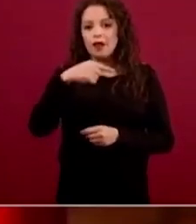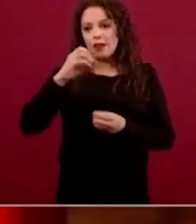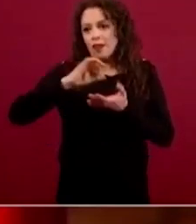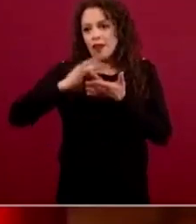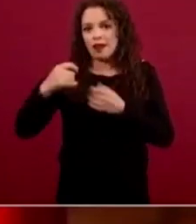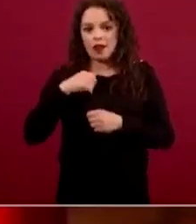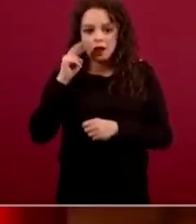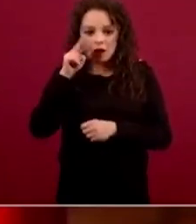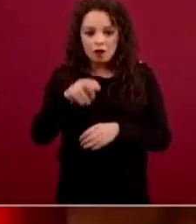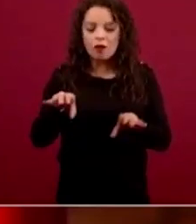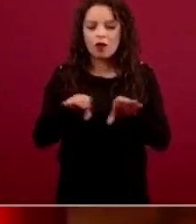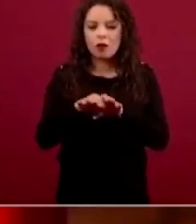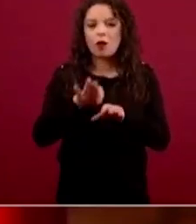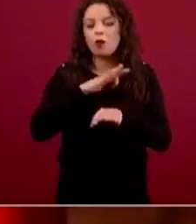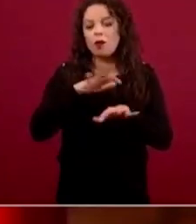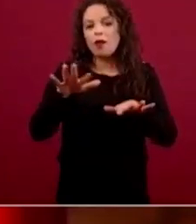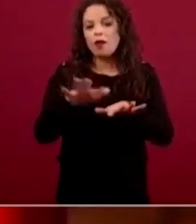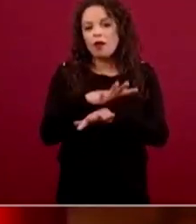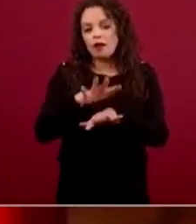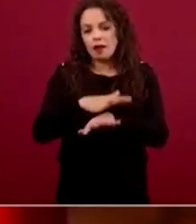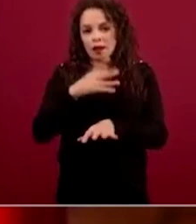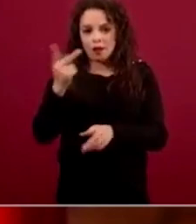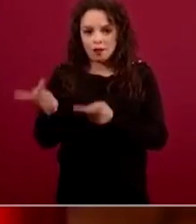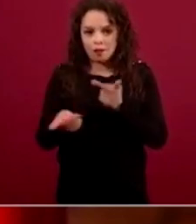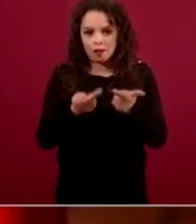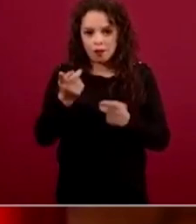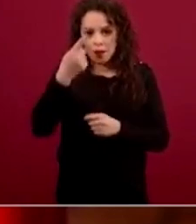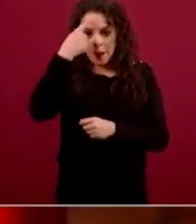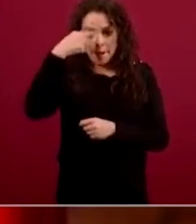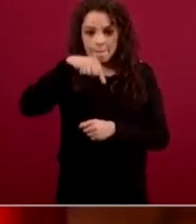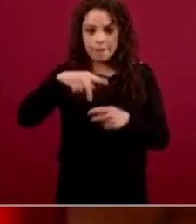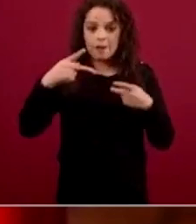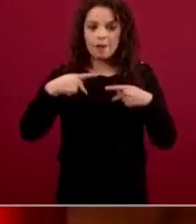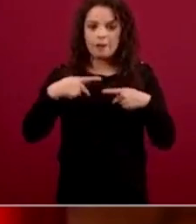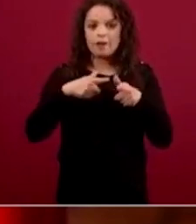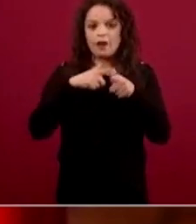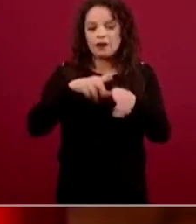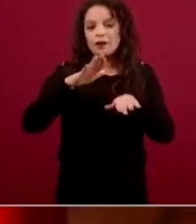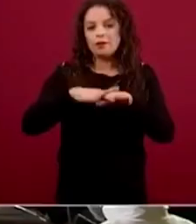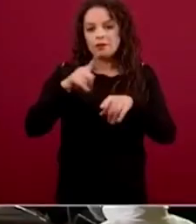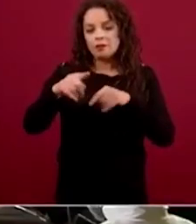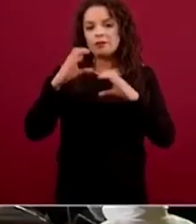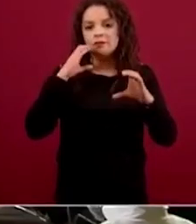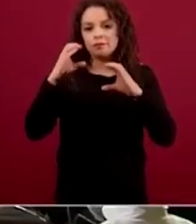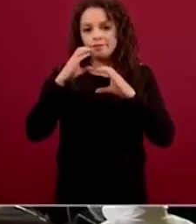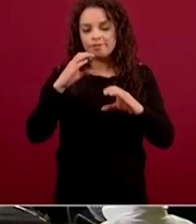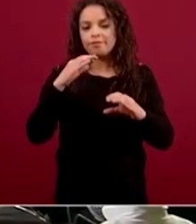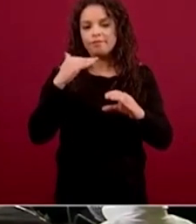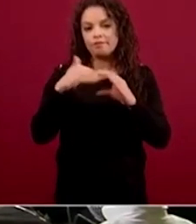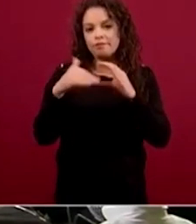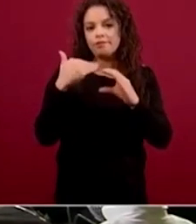vamos a ir cambiando las preguntas de acuerdo a las interacciones que tengamos en el chatbot.